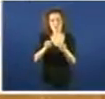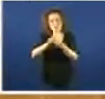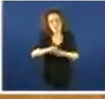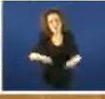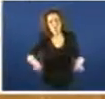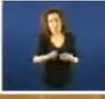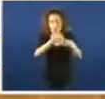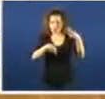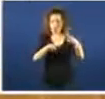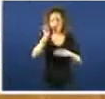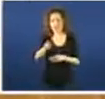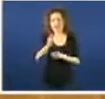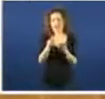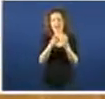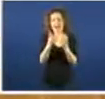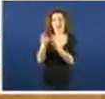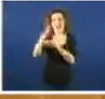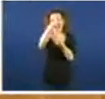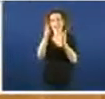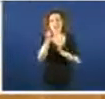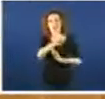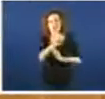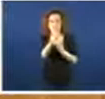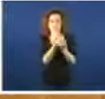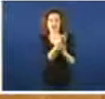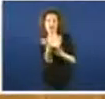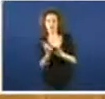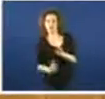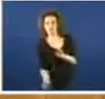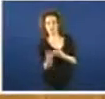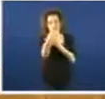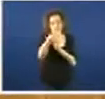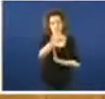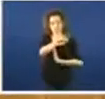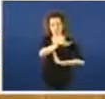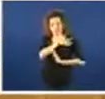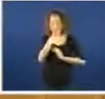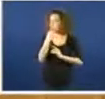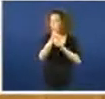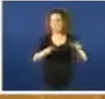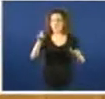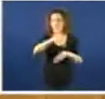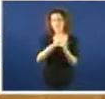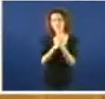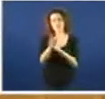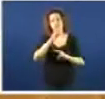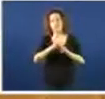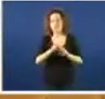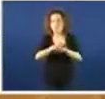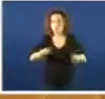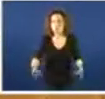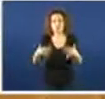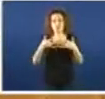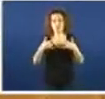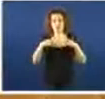suele requerir unha atención multidisciplinar. É evidente que as enfermas e enfermos crónicos son as personas que máis sufren o deterioro do